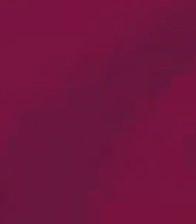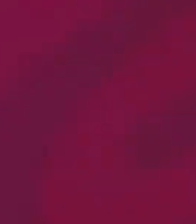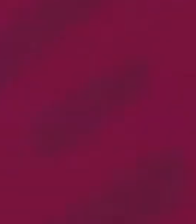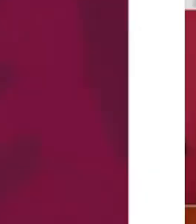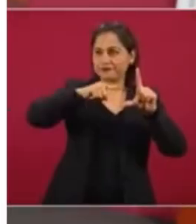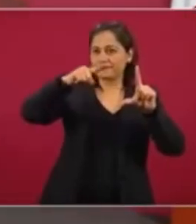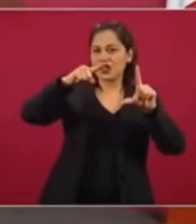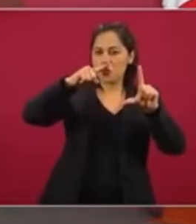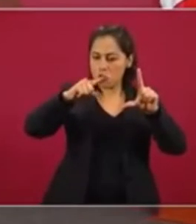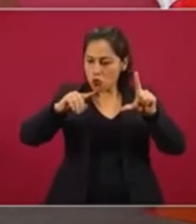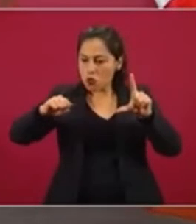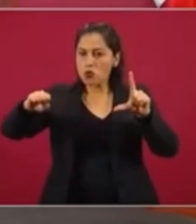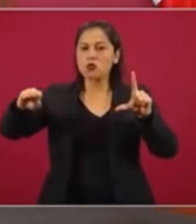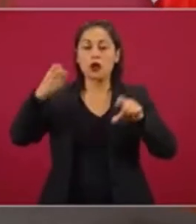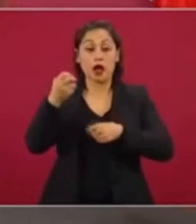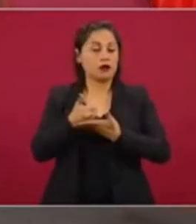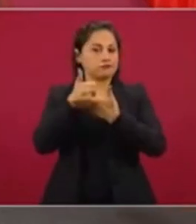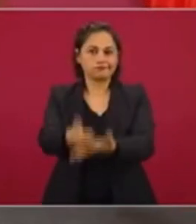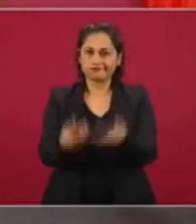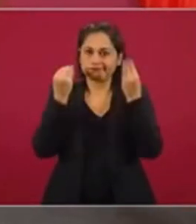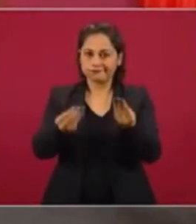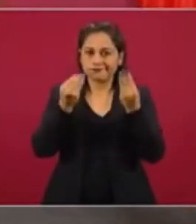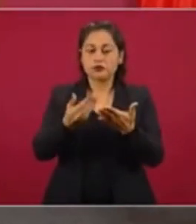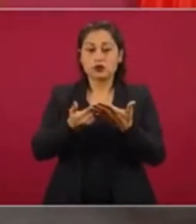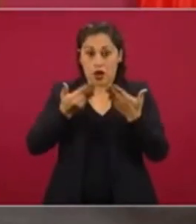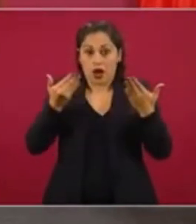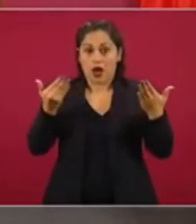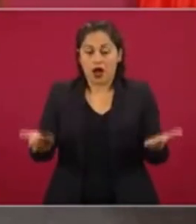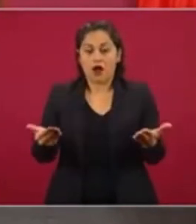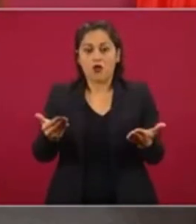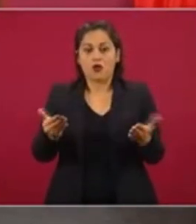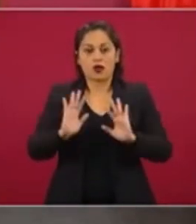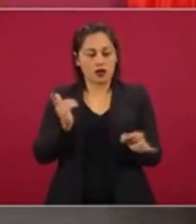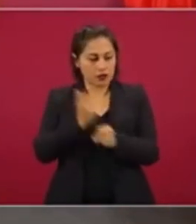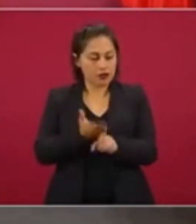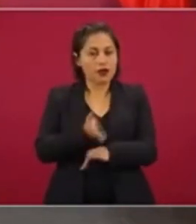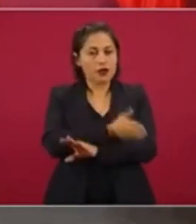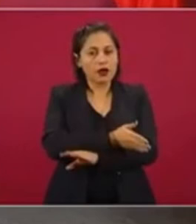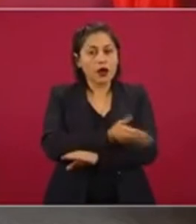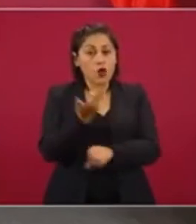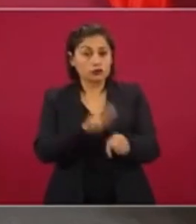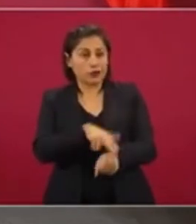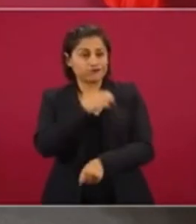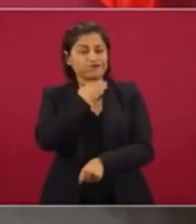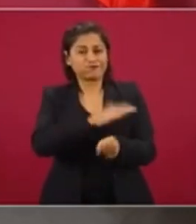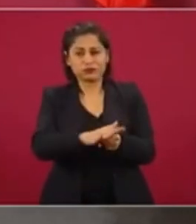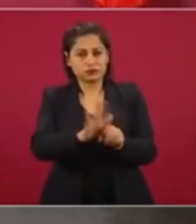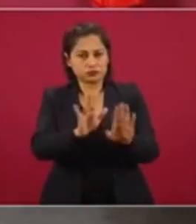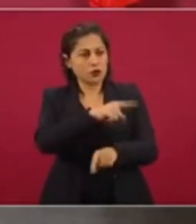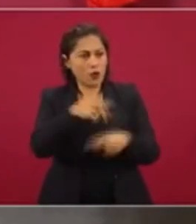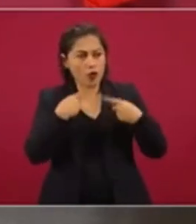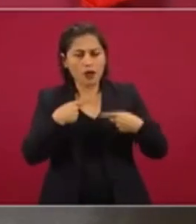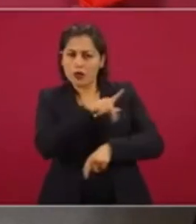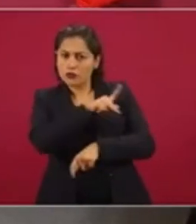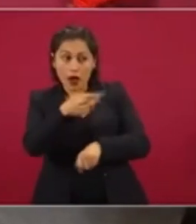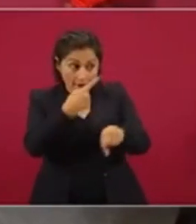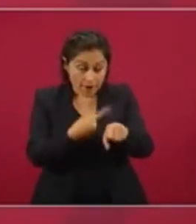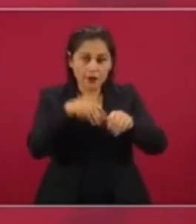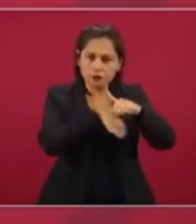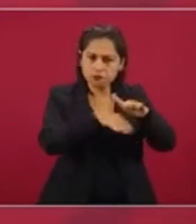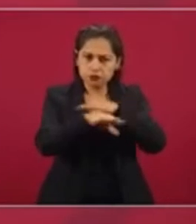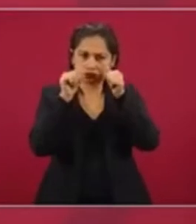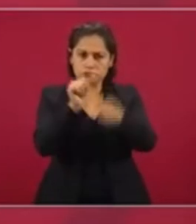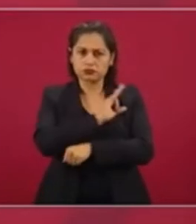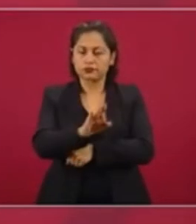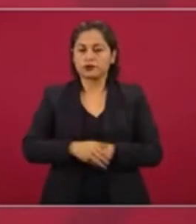y eso nos permitió la no saturación, que nadie se quedara sin atención. Pero ahora, tenemos como